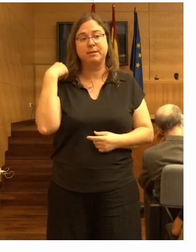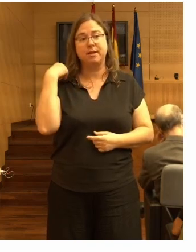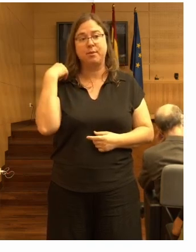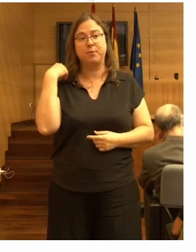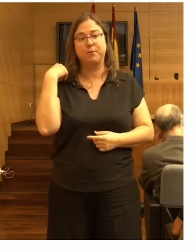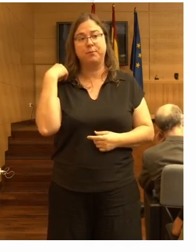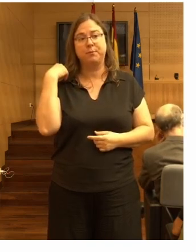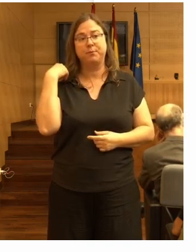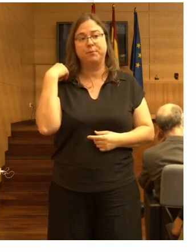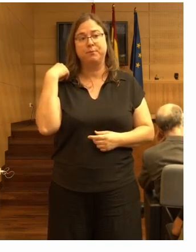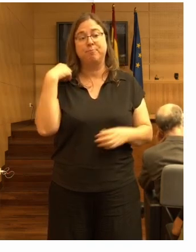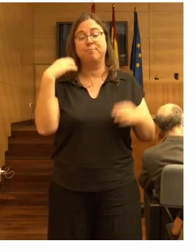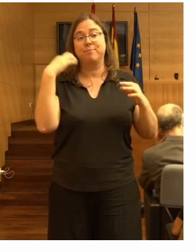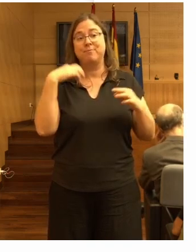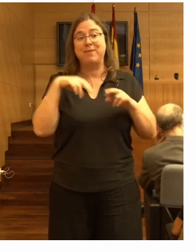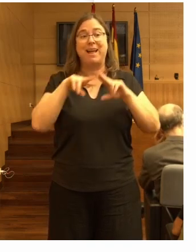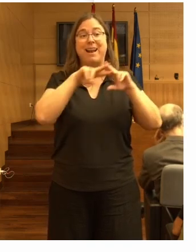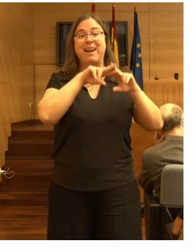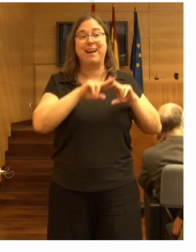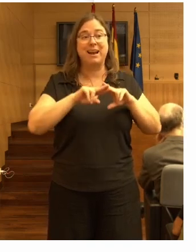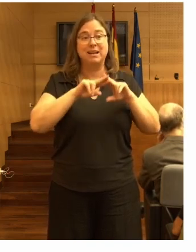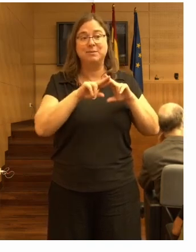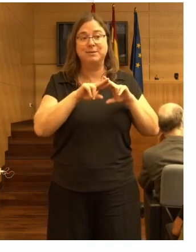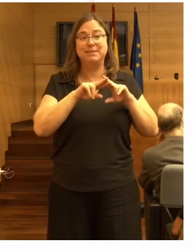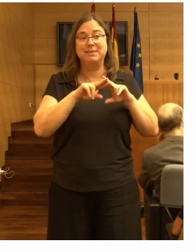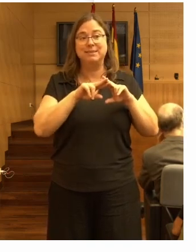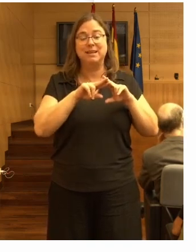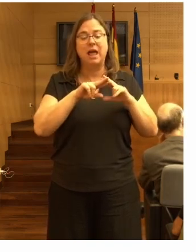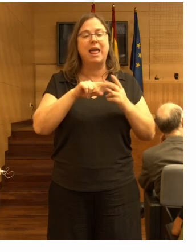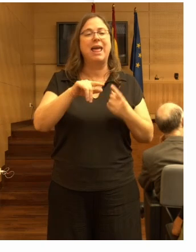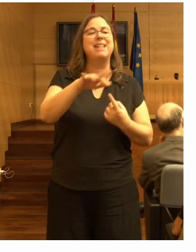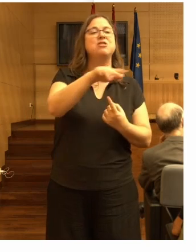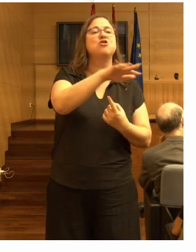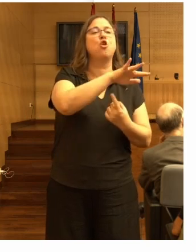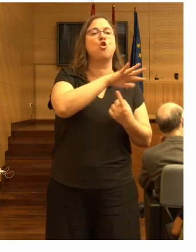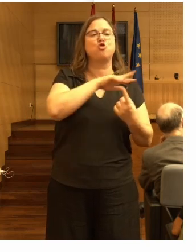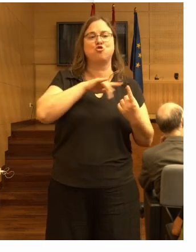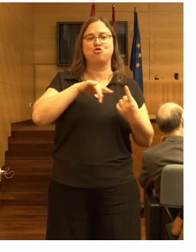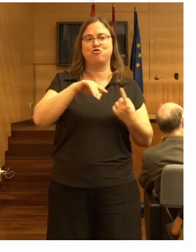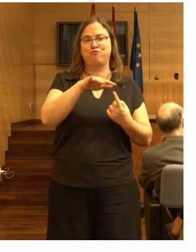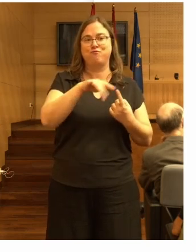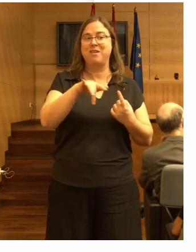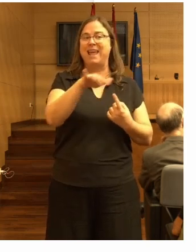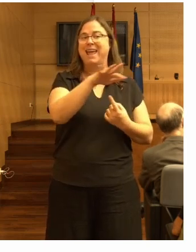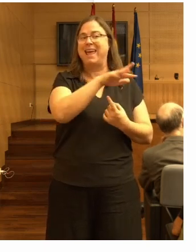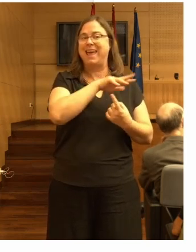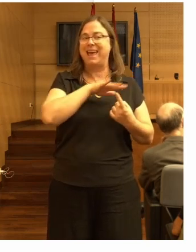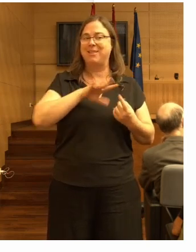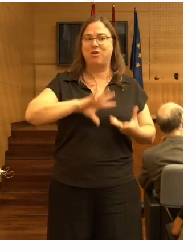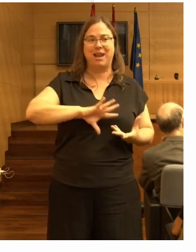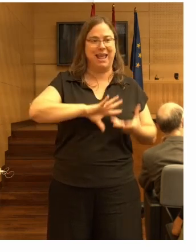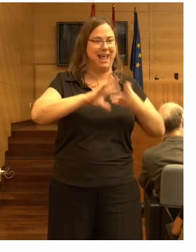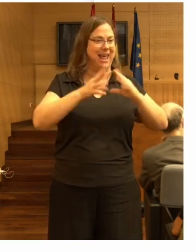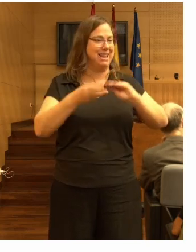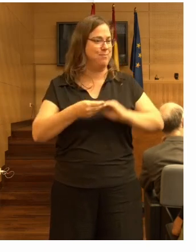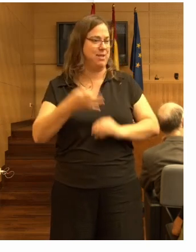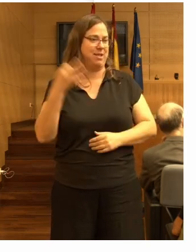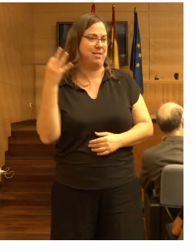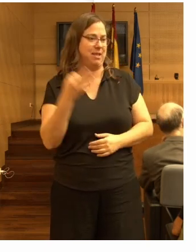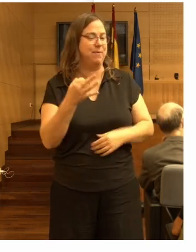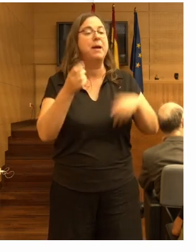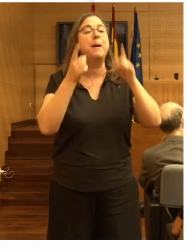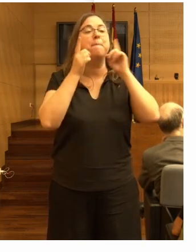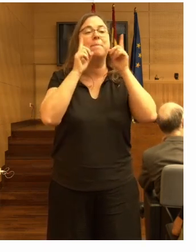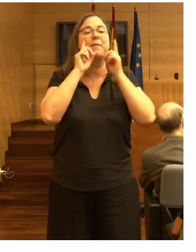una revisión que hicimos, es el entorno. El entorno tiene que adaptarse para prevenir las